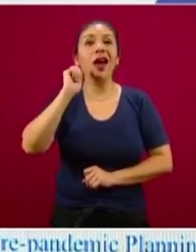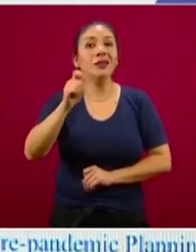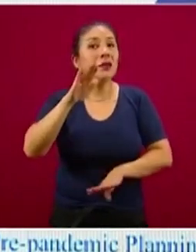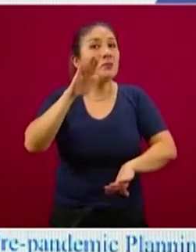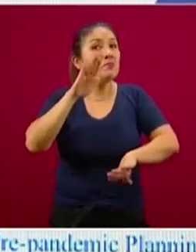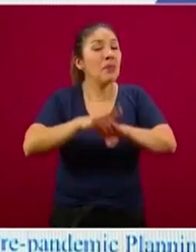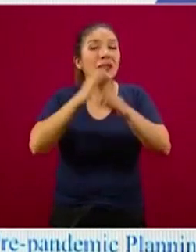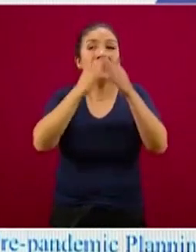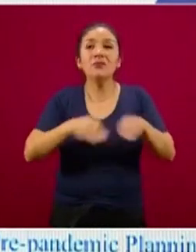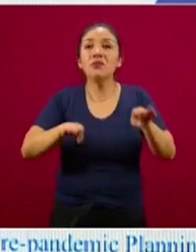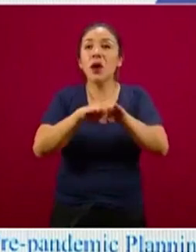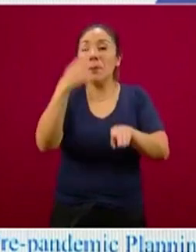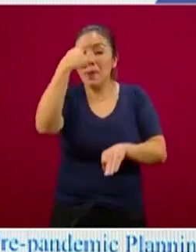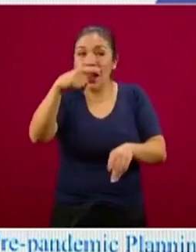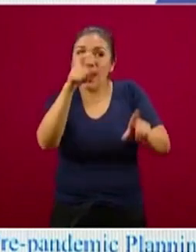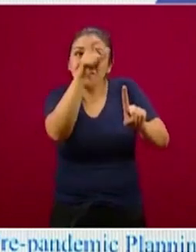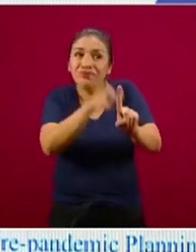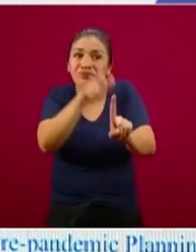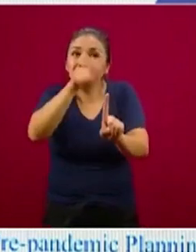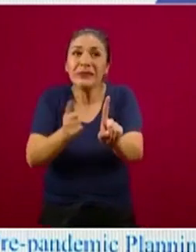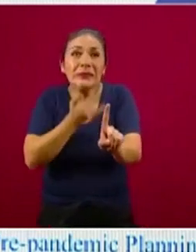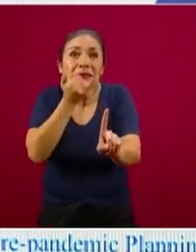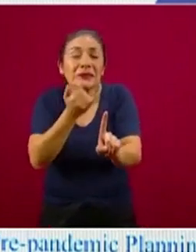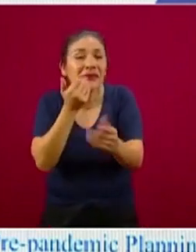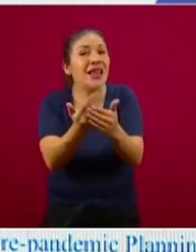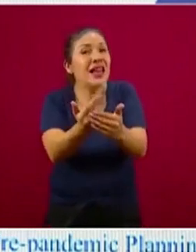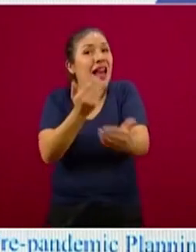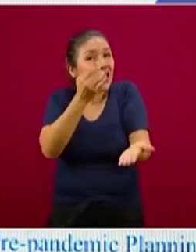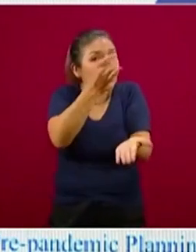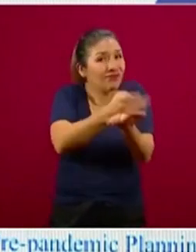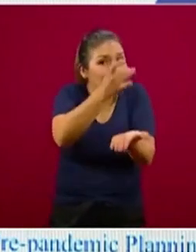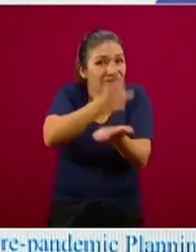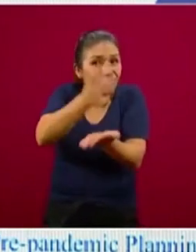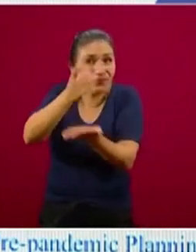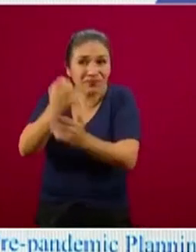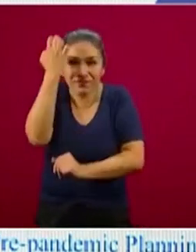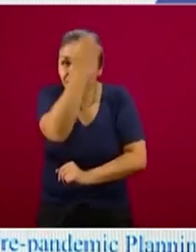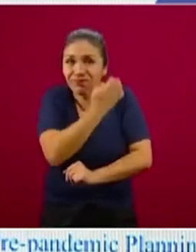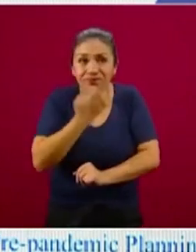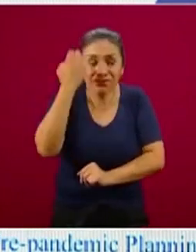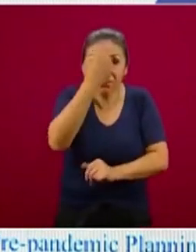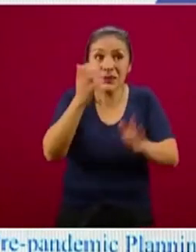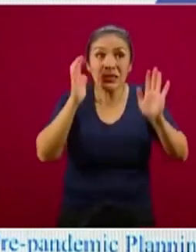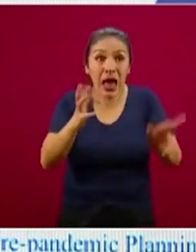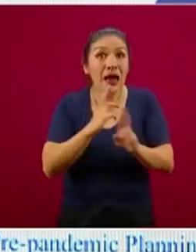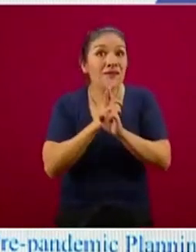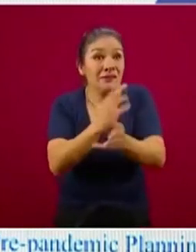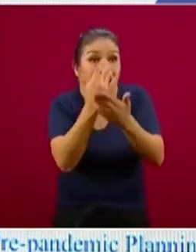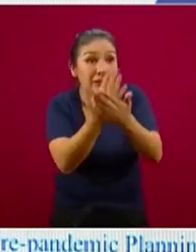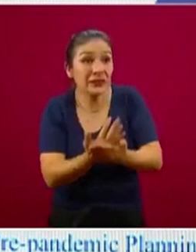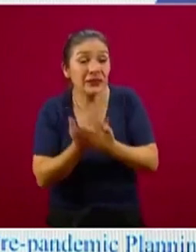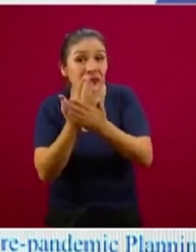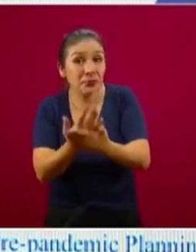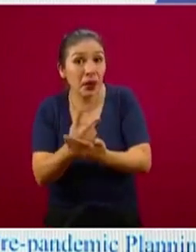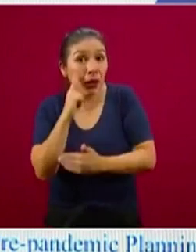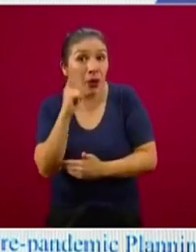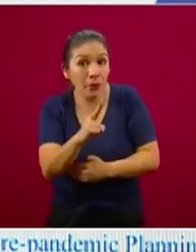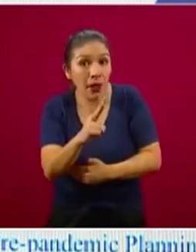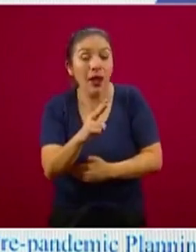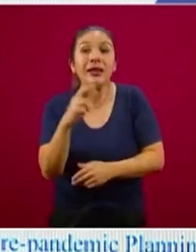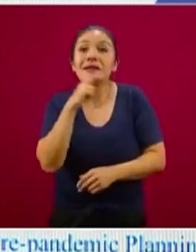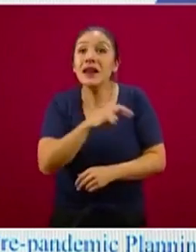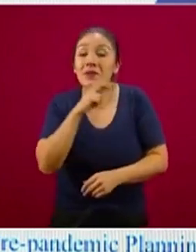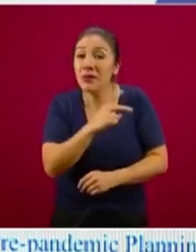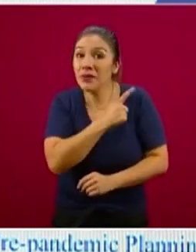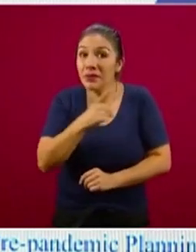sospechosos, identificarlos tempranamente, diagnosticarlos y mientras espera el resultado diagnóstico, es decir, en tiempo